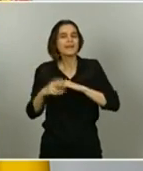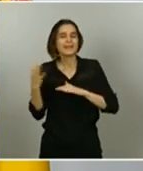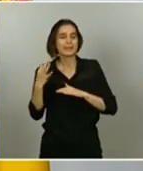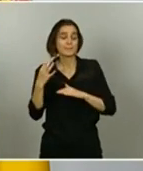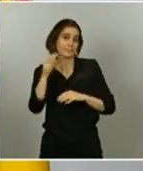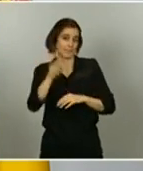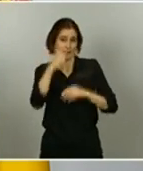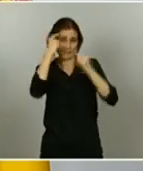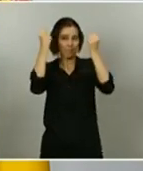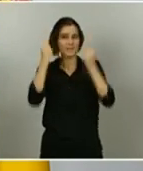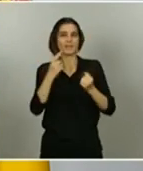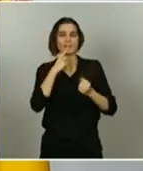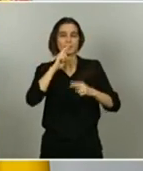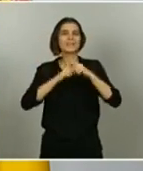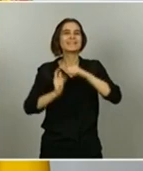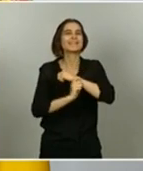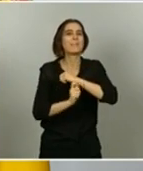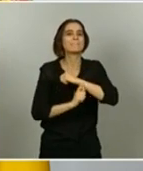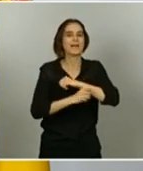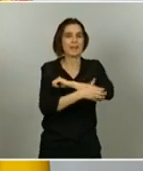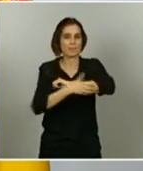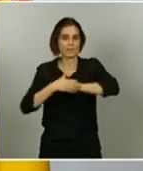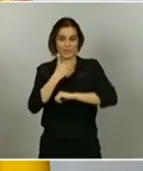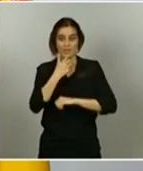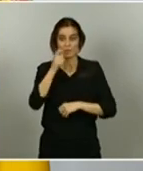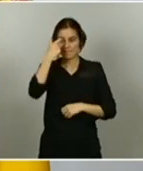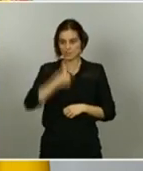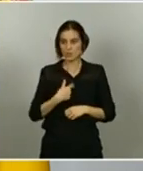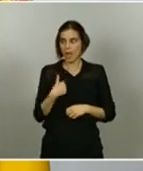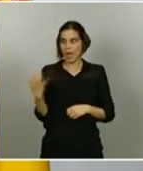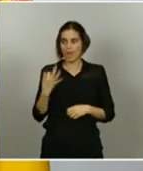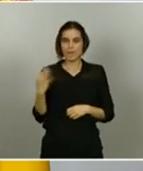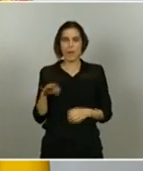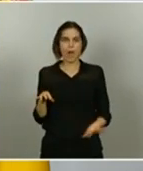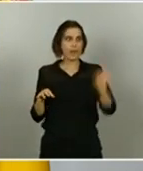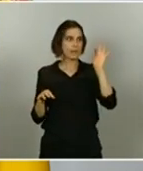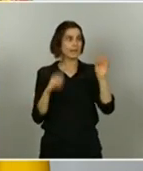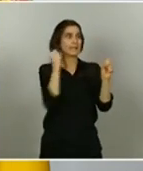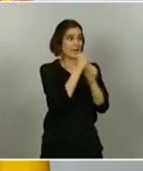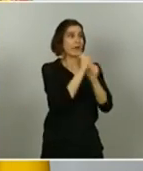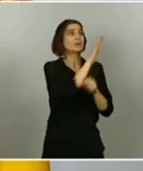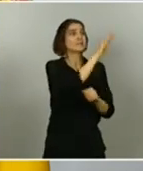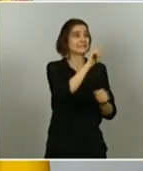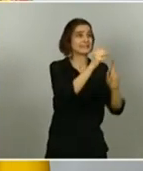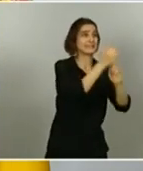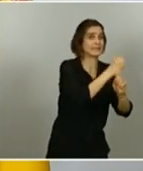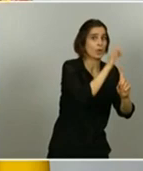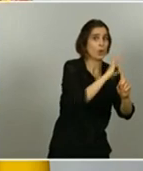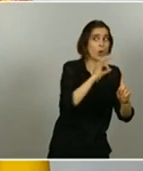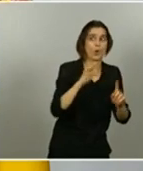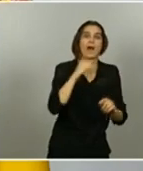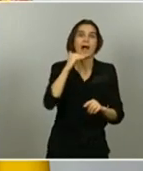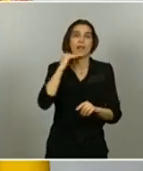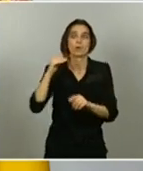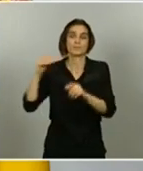pobreza. La situación en la que alguien se ve obligado a elegir entre aceptar un empleo o mantener una prestación social. Haciendo que el